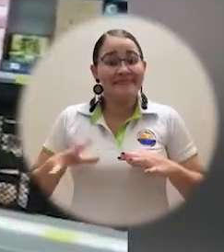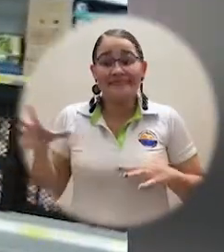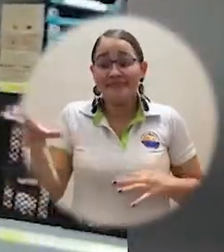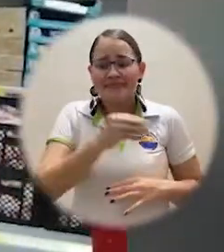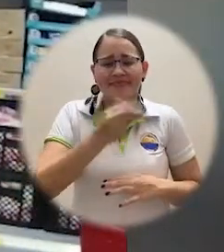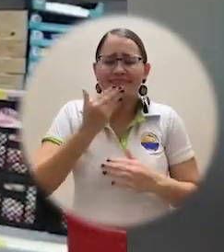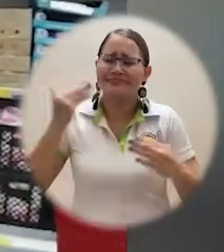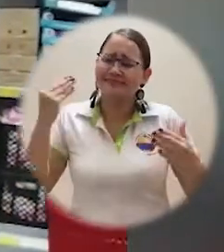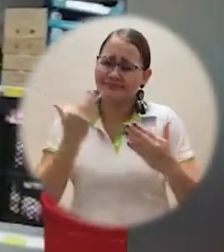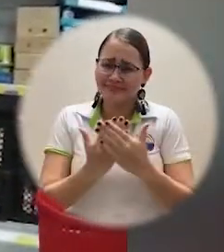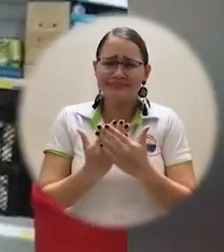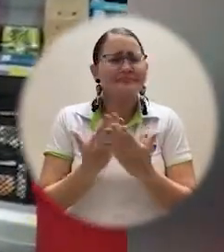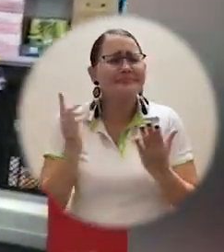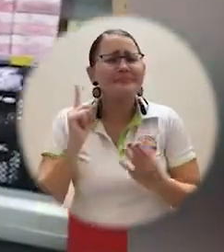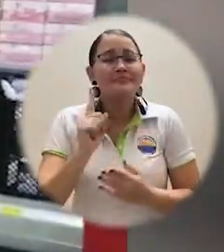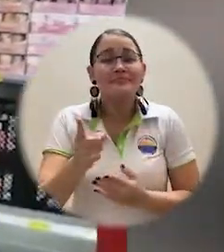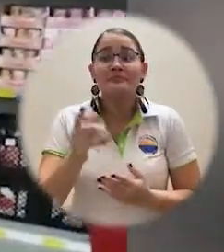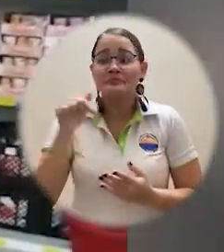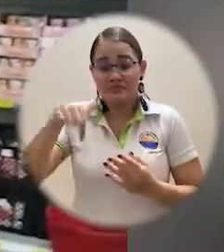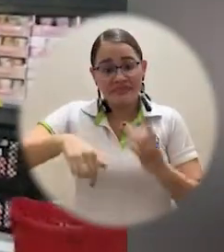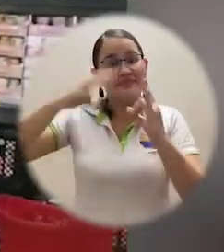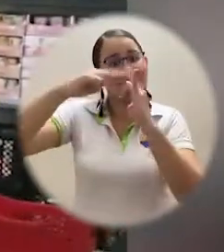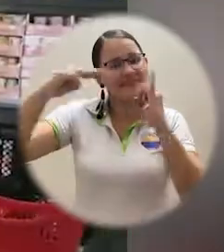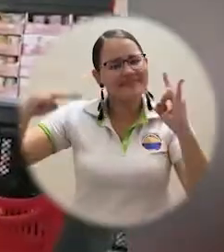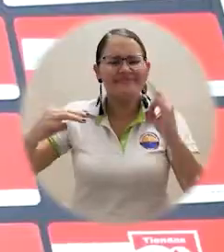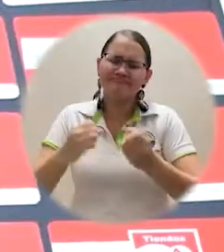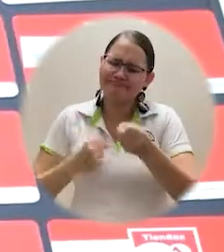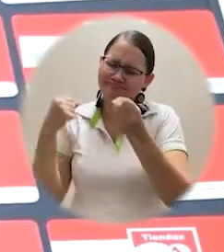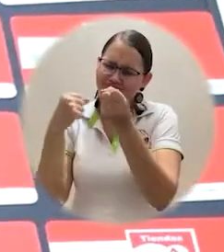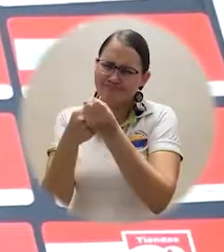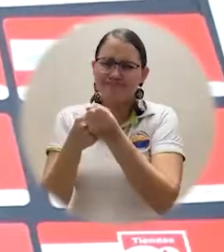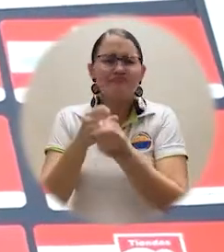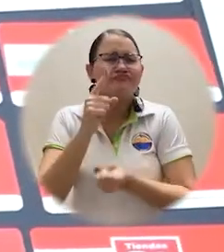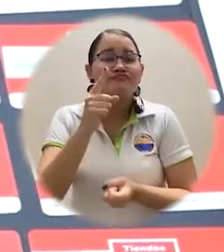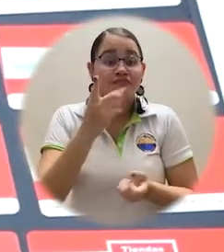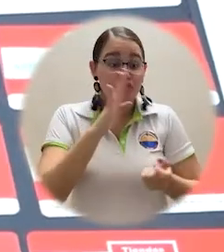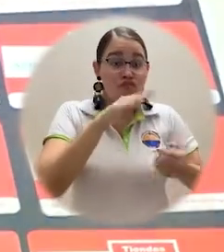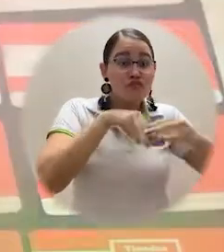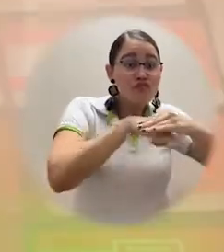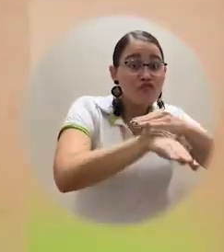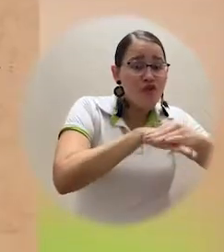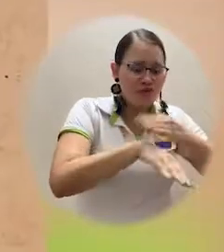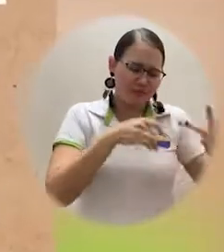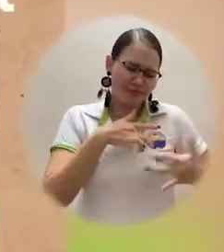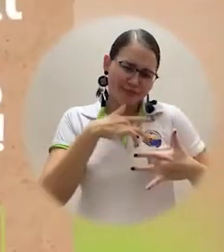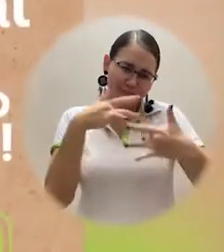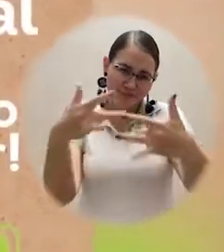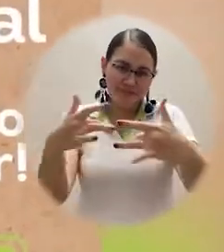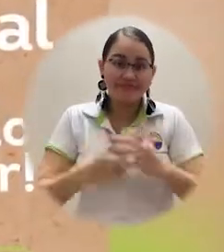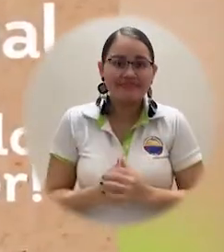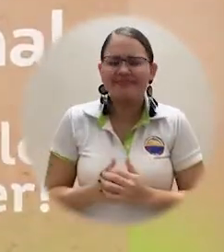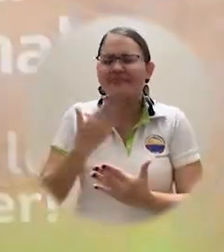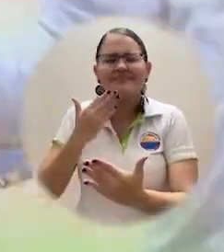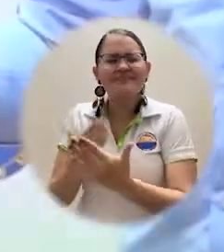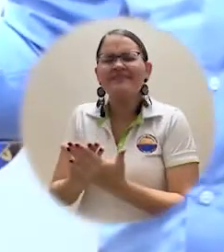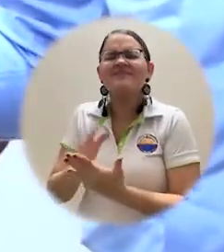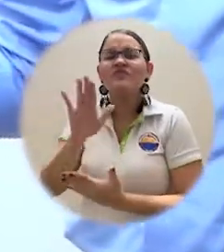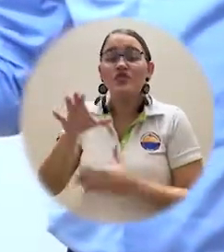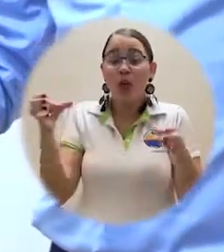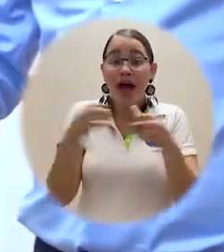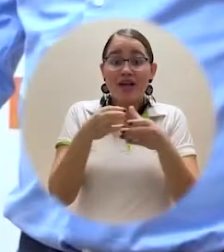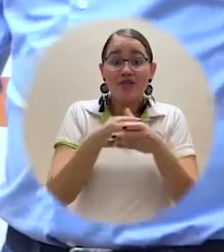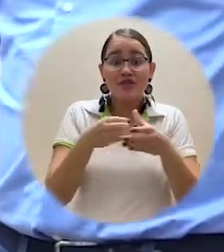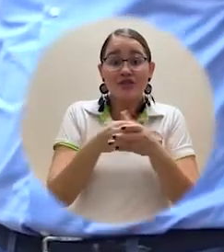Agradecidos con el apoyo otorgado por la Universidad del Magdalena a través del fondo de solidaridad con el valioso aporte de la Asociación de